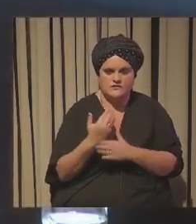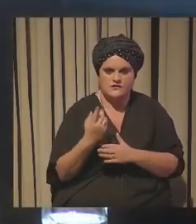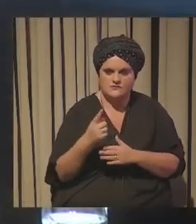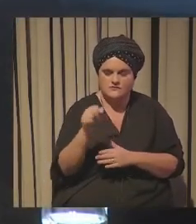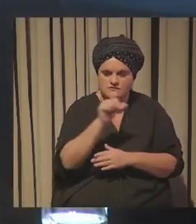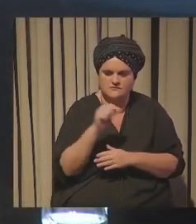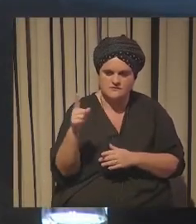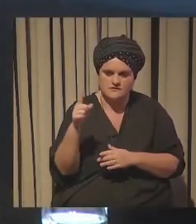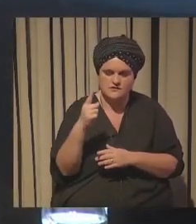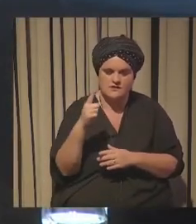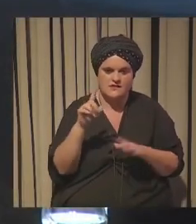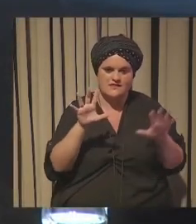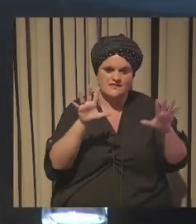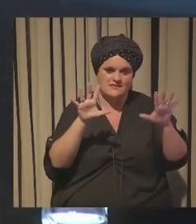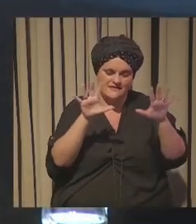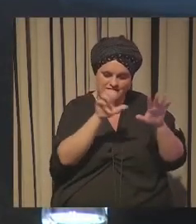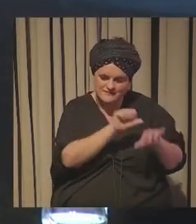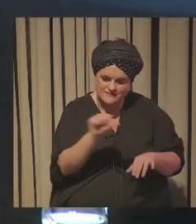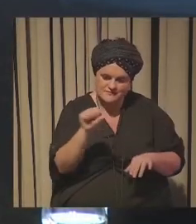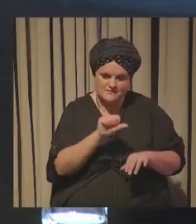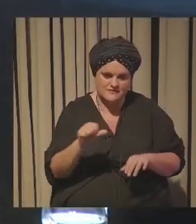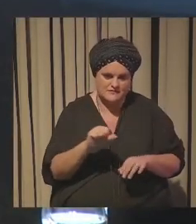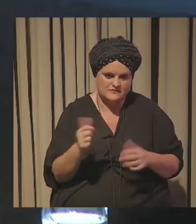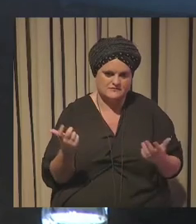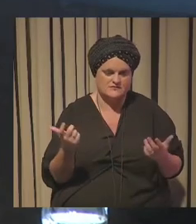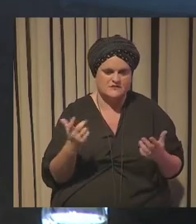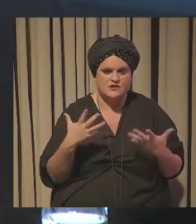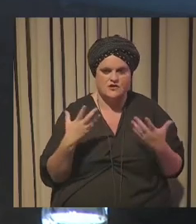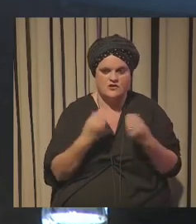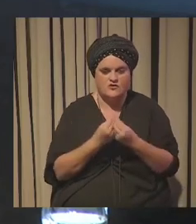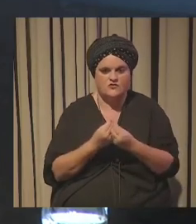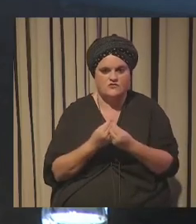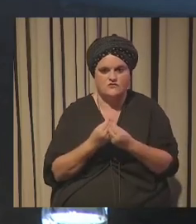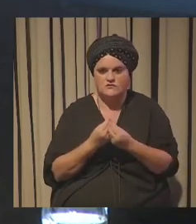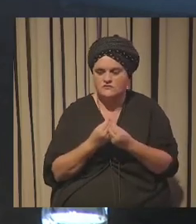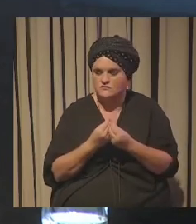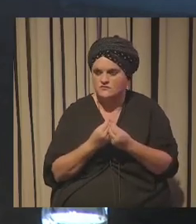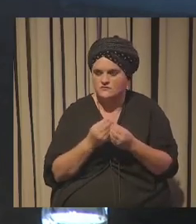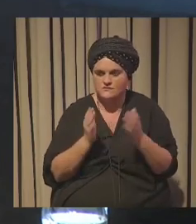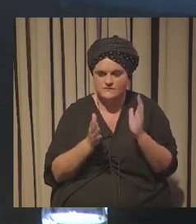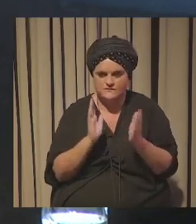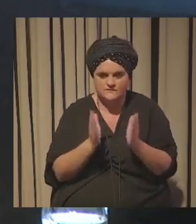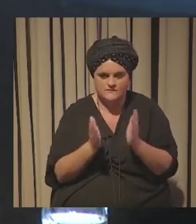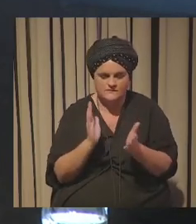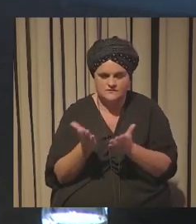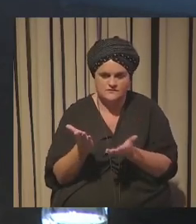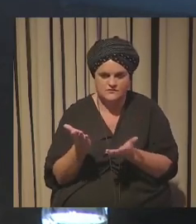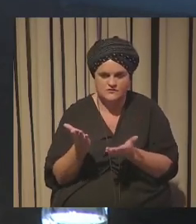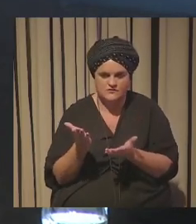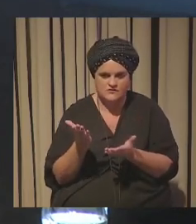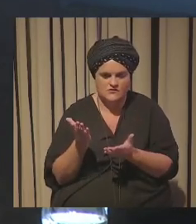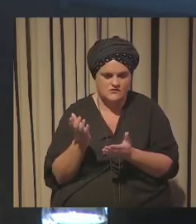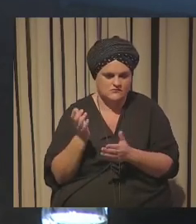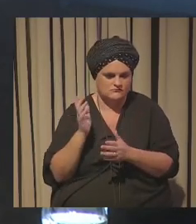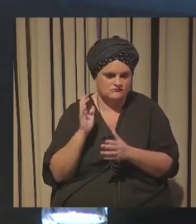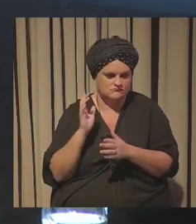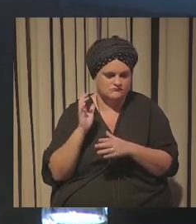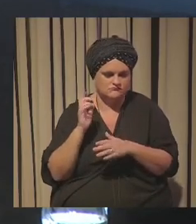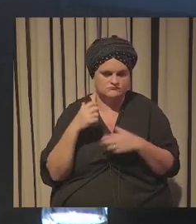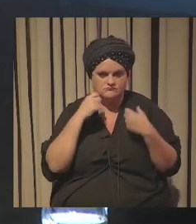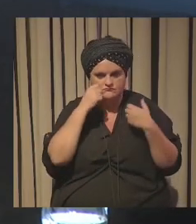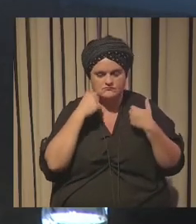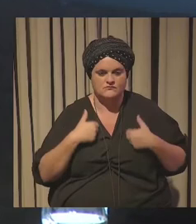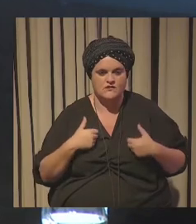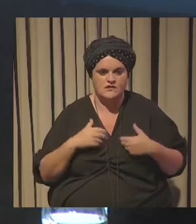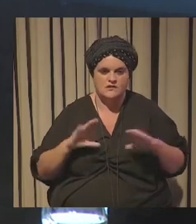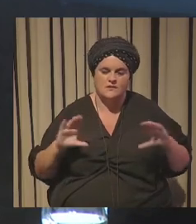semana a lo largo de diez semanas los juntamos con un equipo de fisioterapeutas que son del equipo del programa y van a una terapia